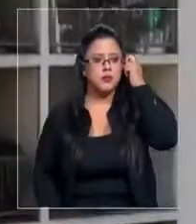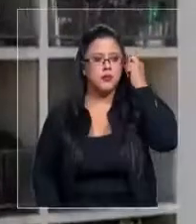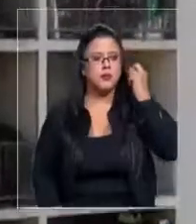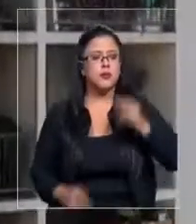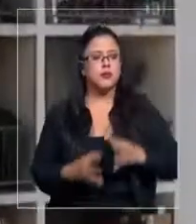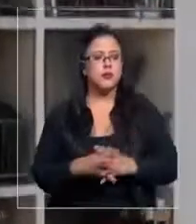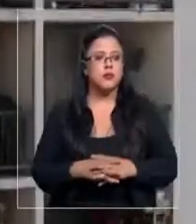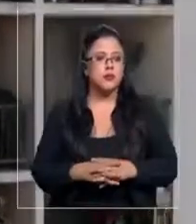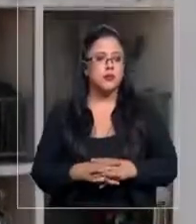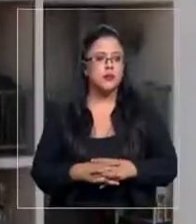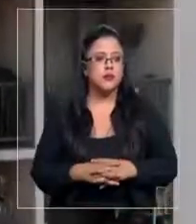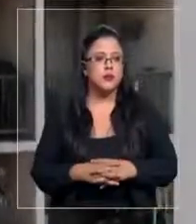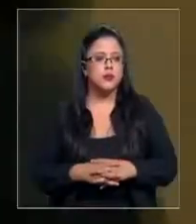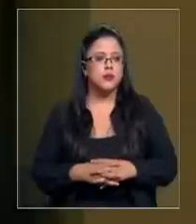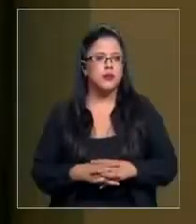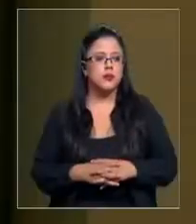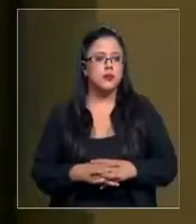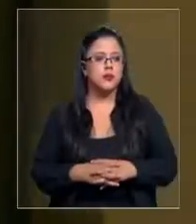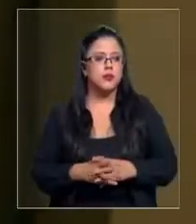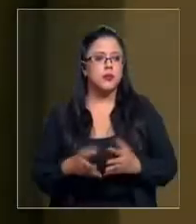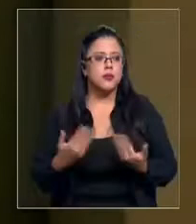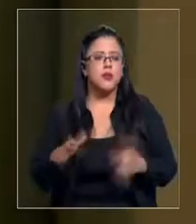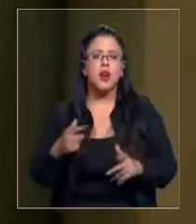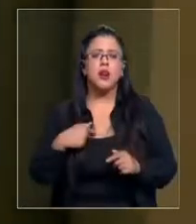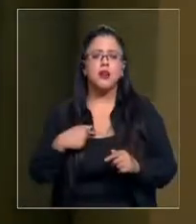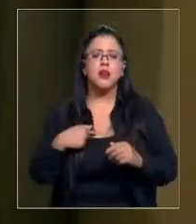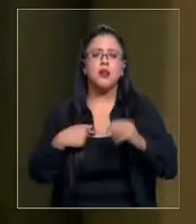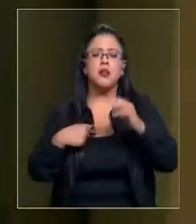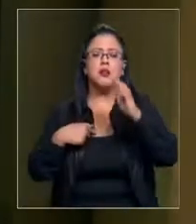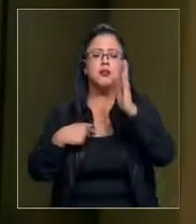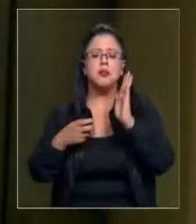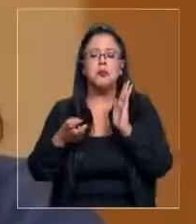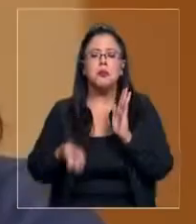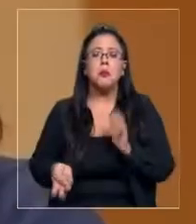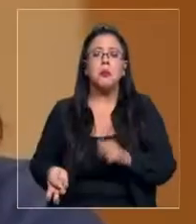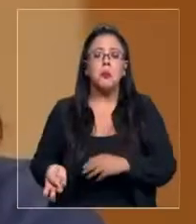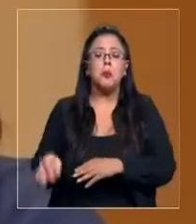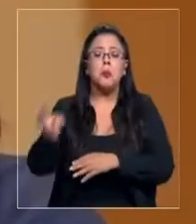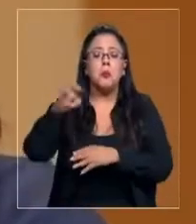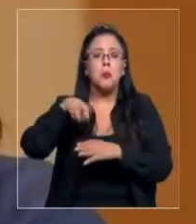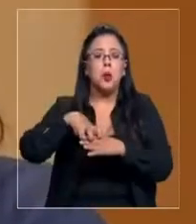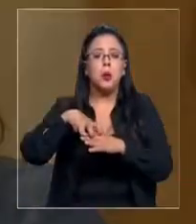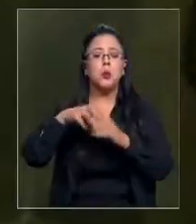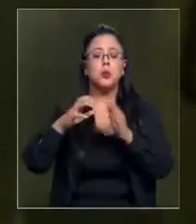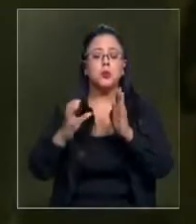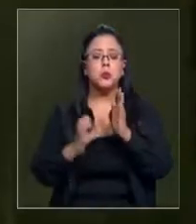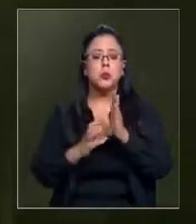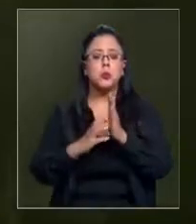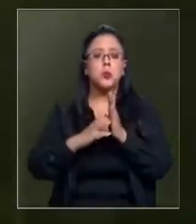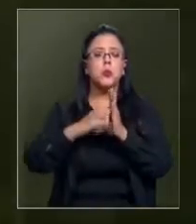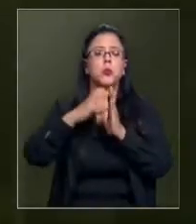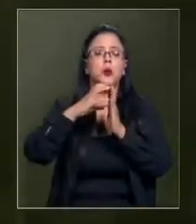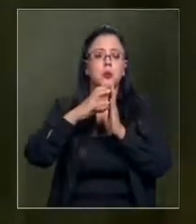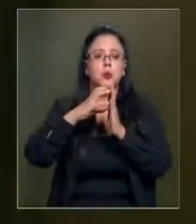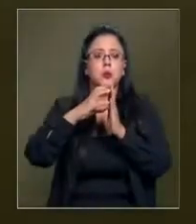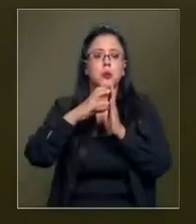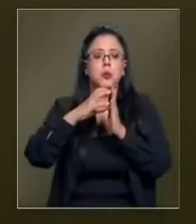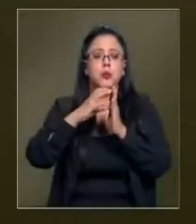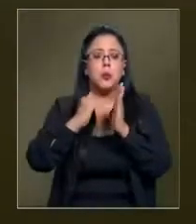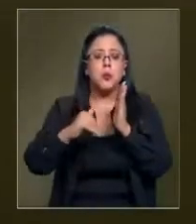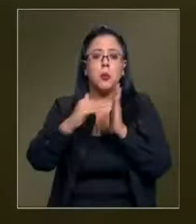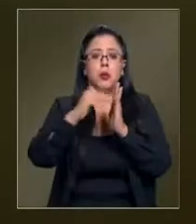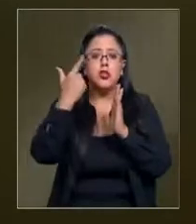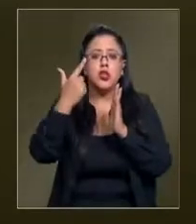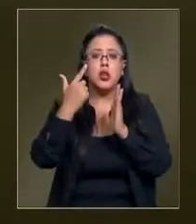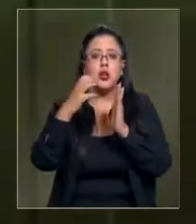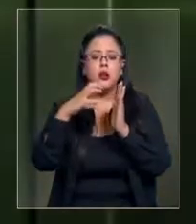Yo quería encerrar el ascensor, subo y el ascensor queda parado en el piso, 7 y no se movía y yo tocaba la